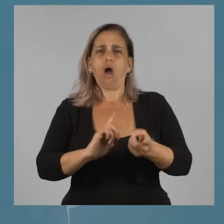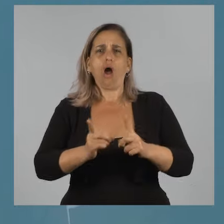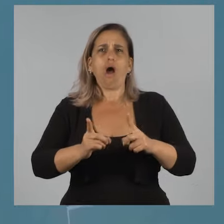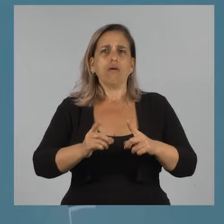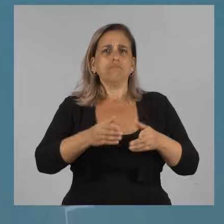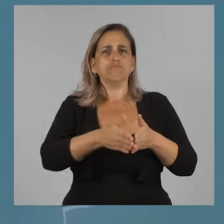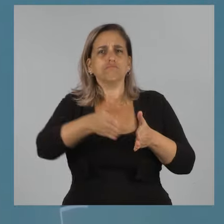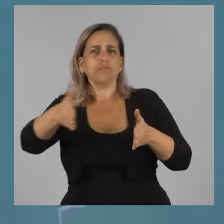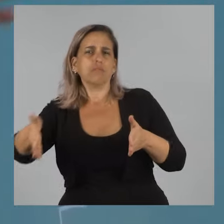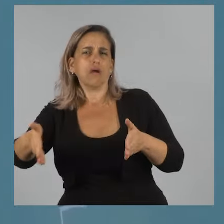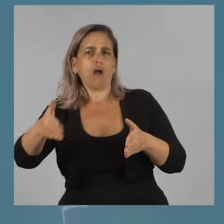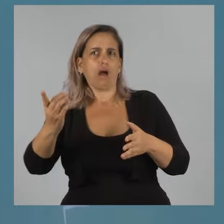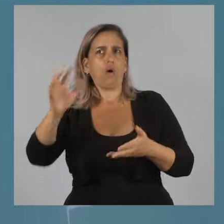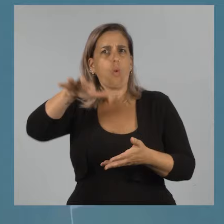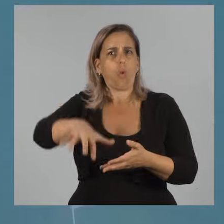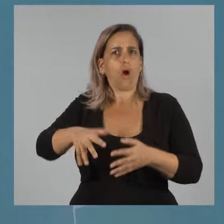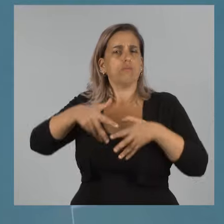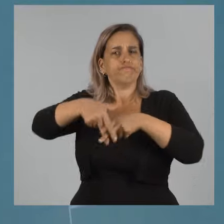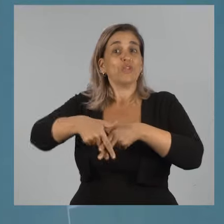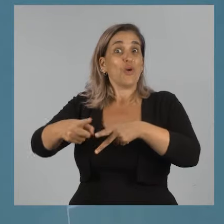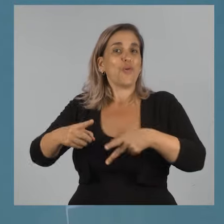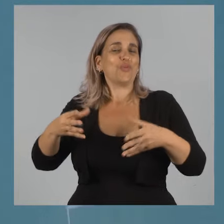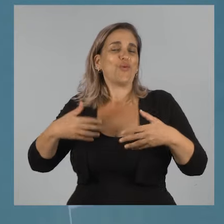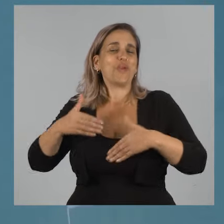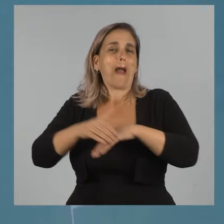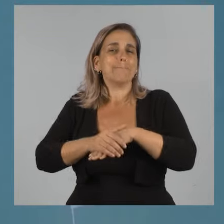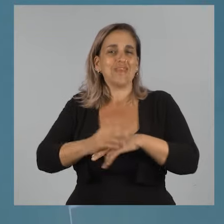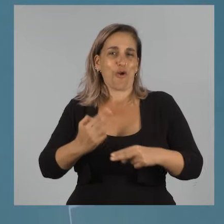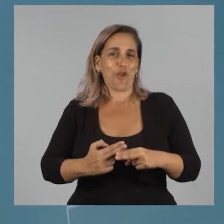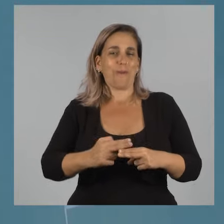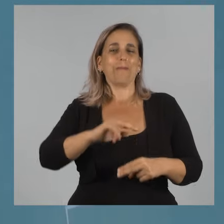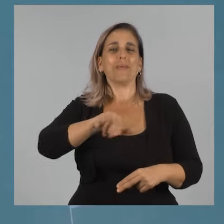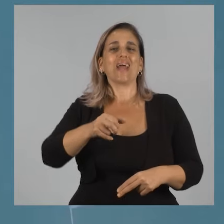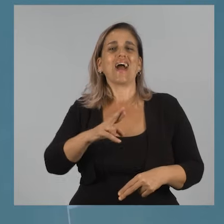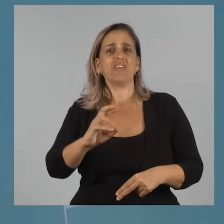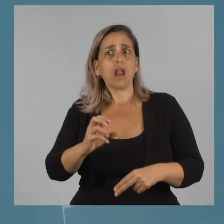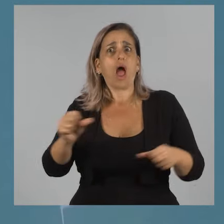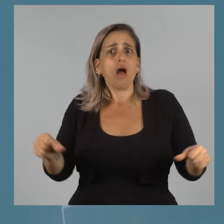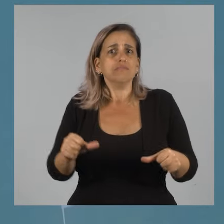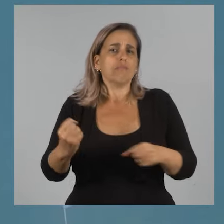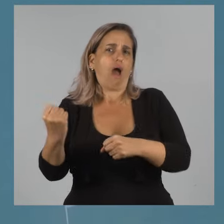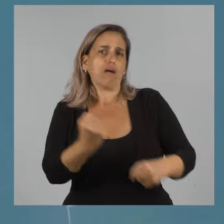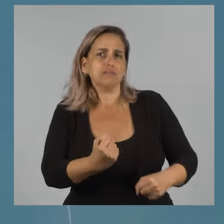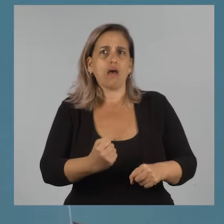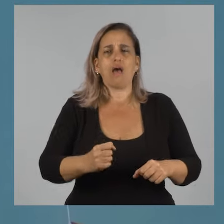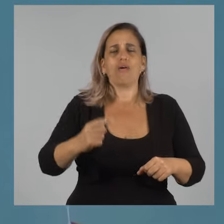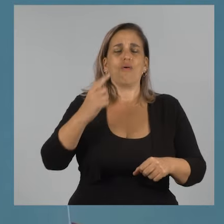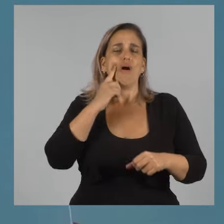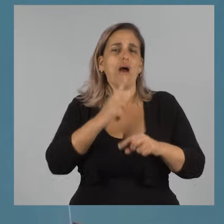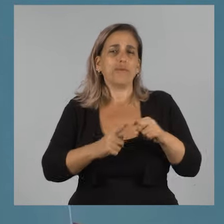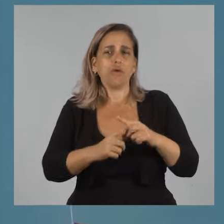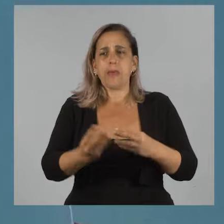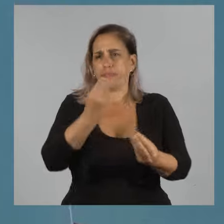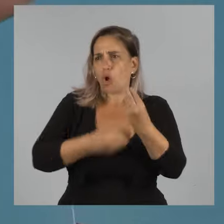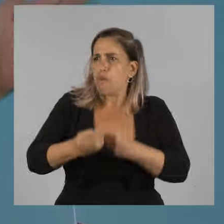un desembarcadero a mano derecha. Javier, un amigo mío, estaba prendiendo un fuego haciendo un asadito al mediodía. Después de comer el